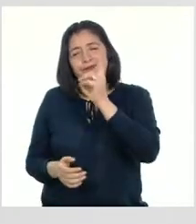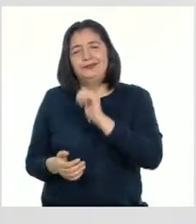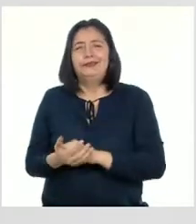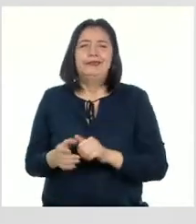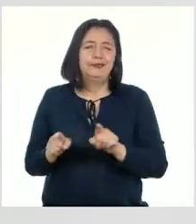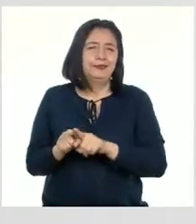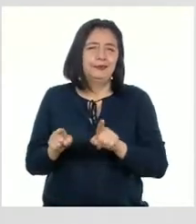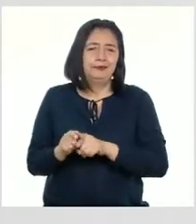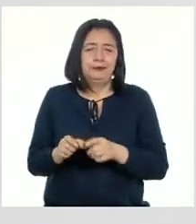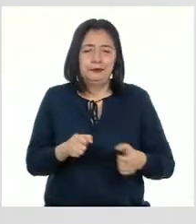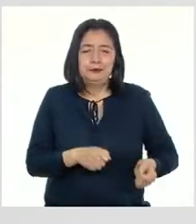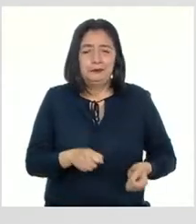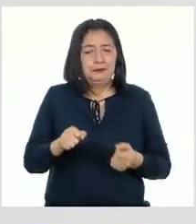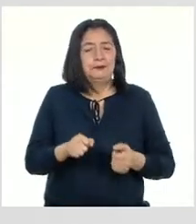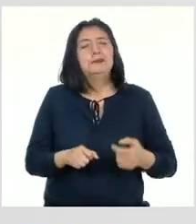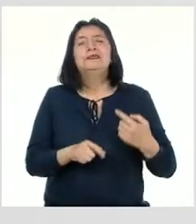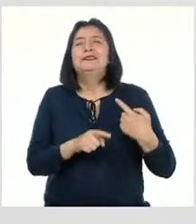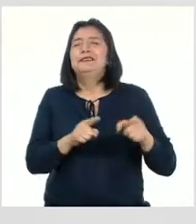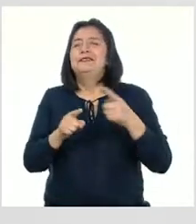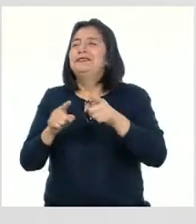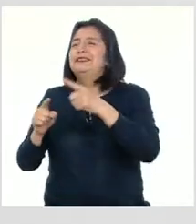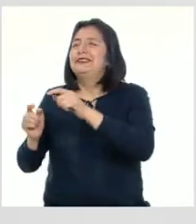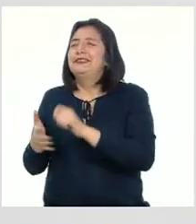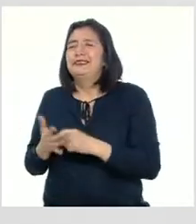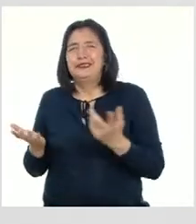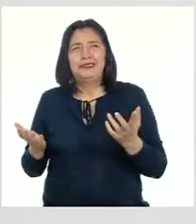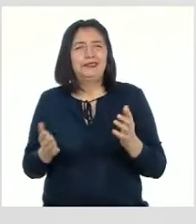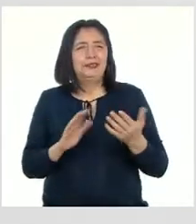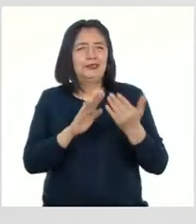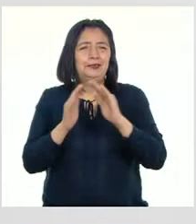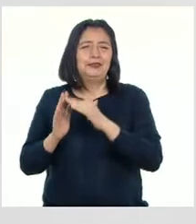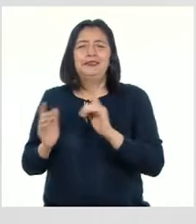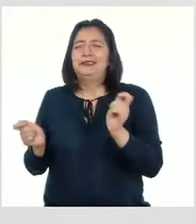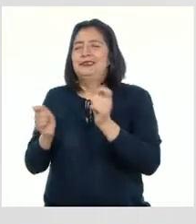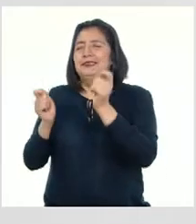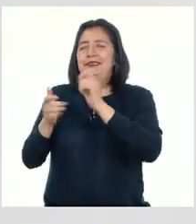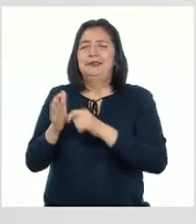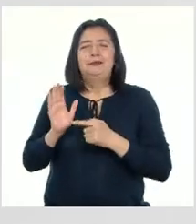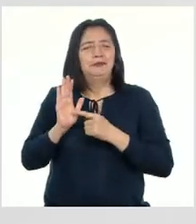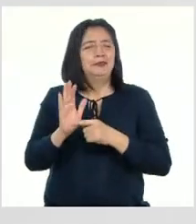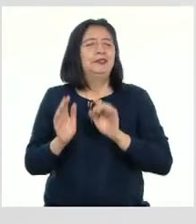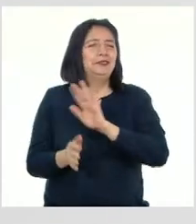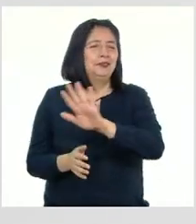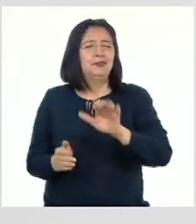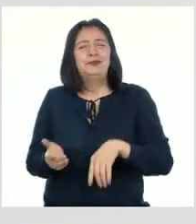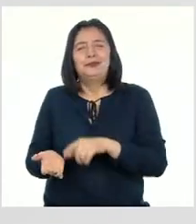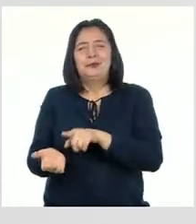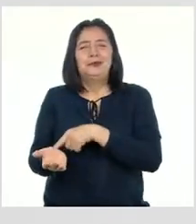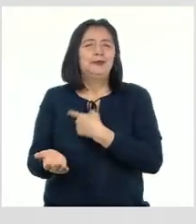Además los carnavales se celebran en distintas ciudades del país Y muestran la riqueza de las costumbres y tradiciones de cada lugar